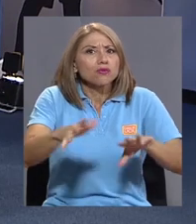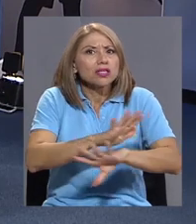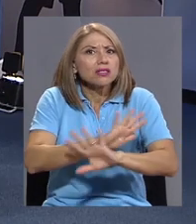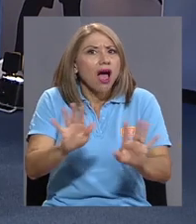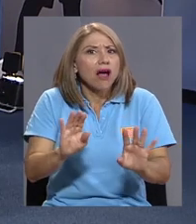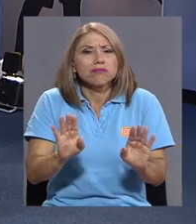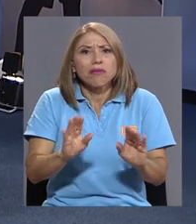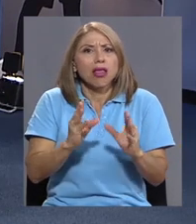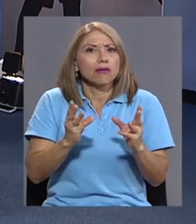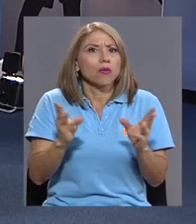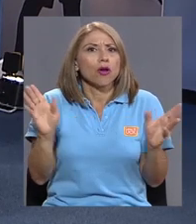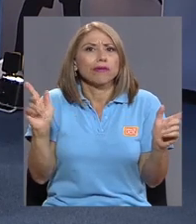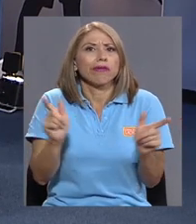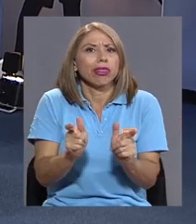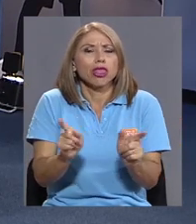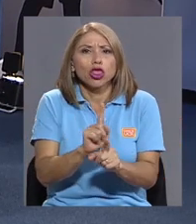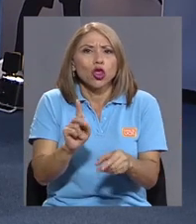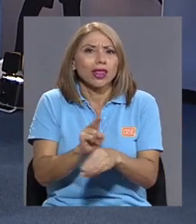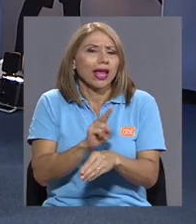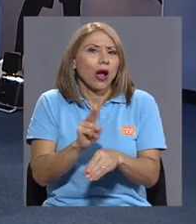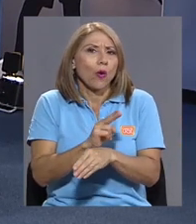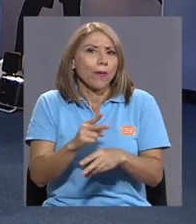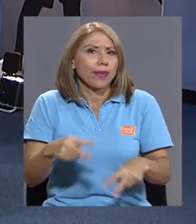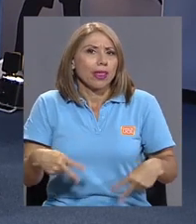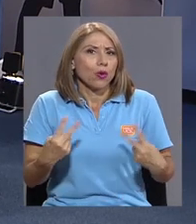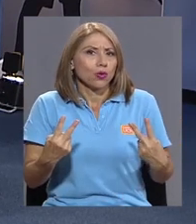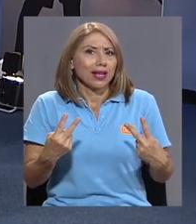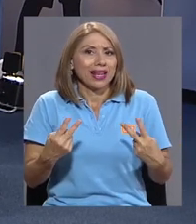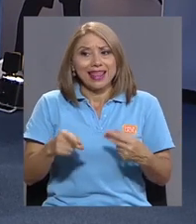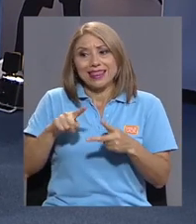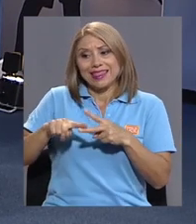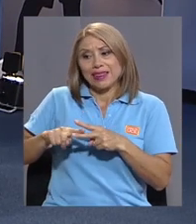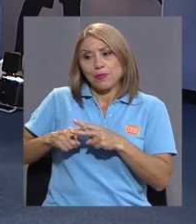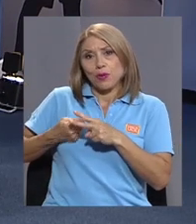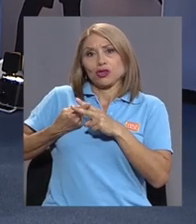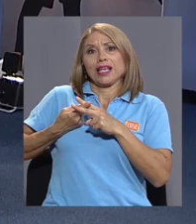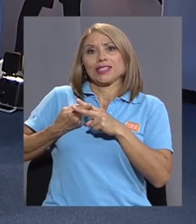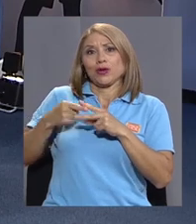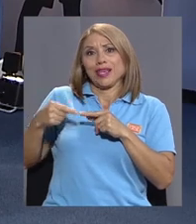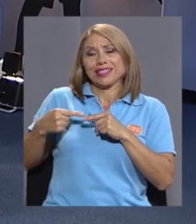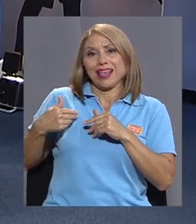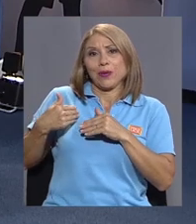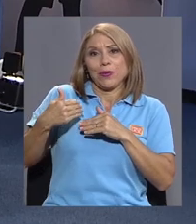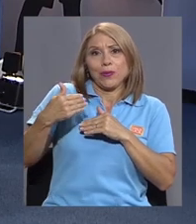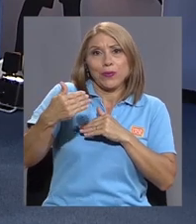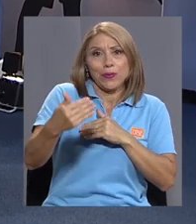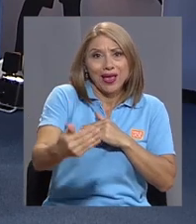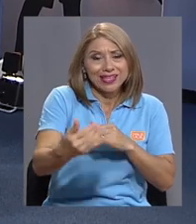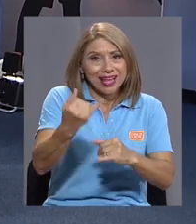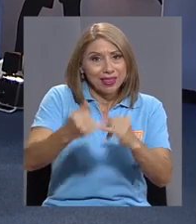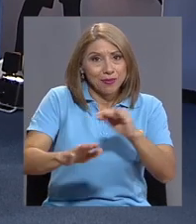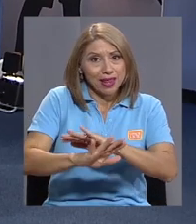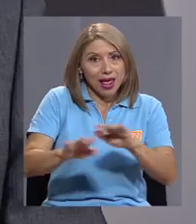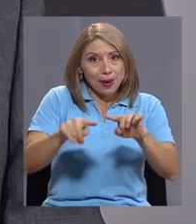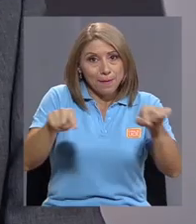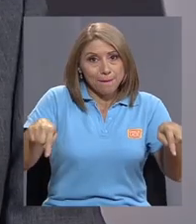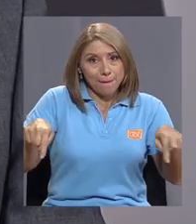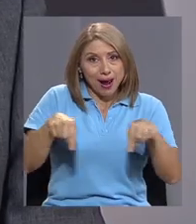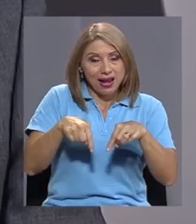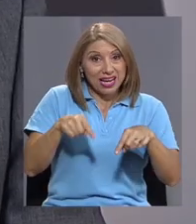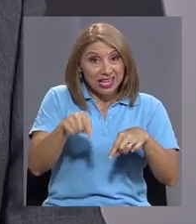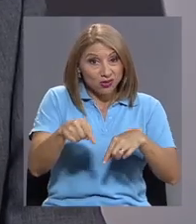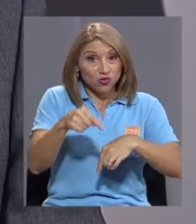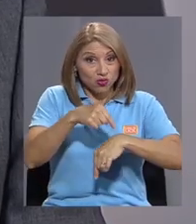Bueno, eso... Ese proceso de nacer el panel, a morirse el panel, ¿es un ciclo de vida? Es correcto. Es muy